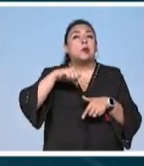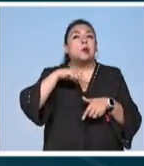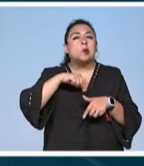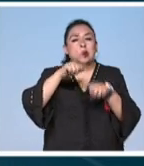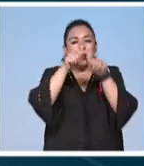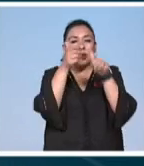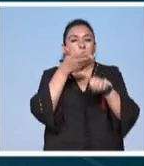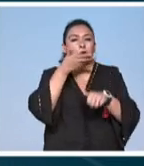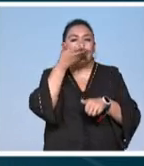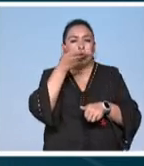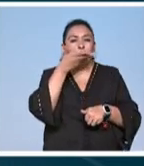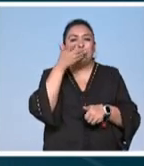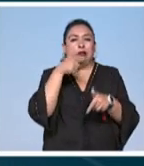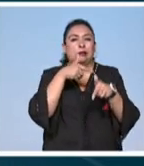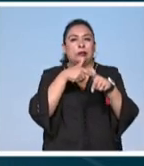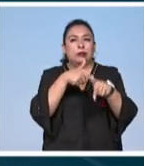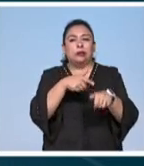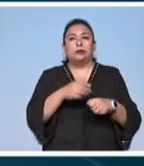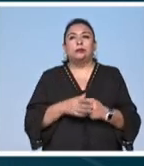artística costumbre